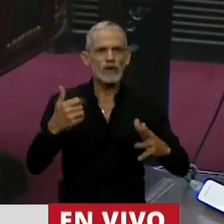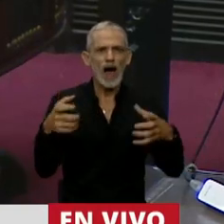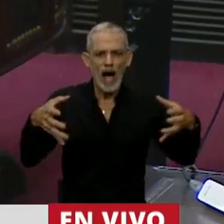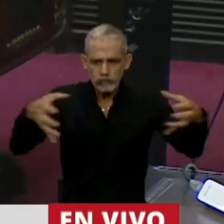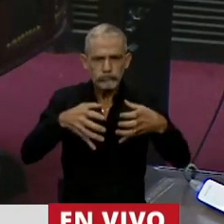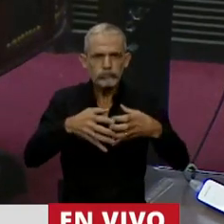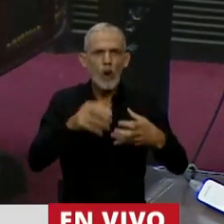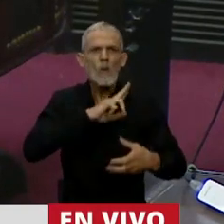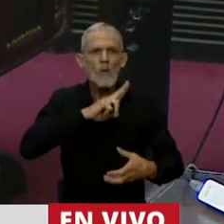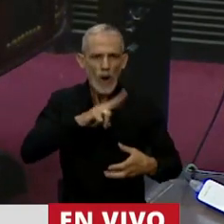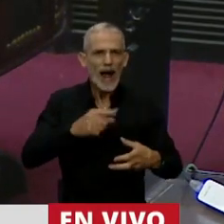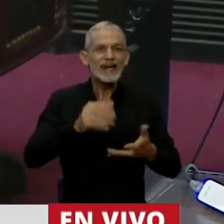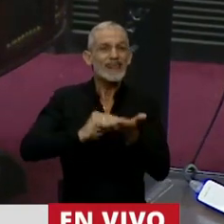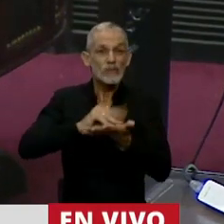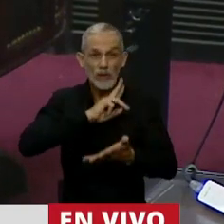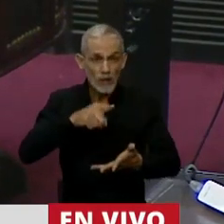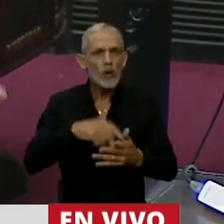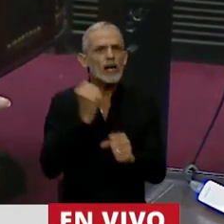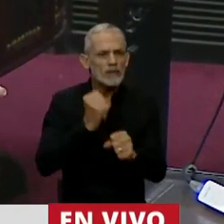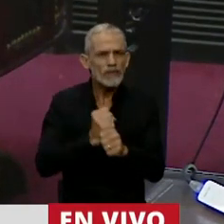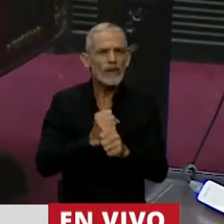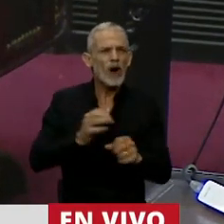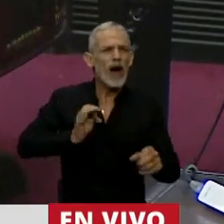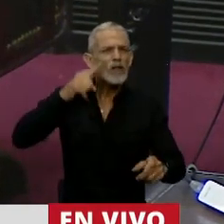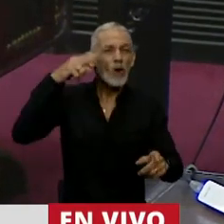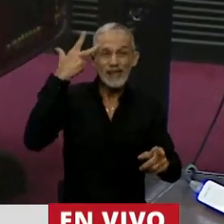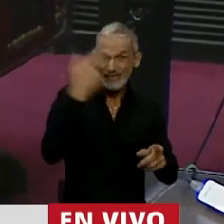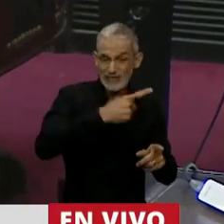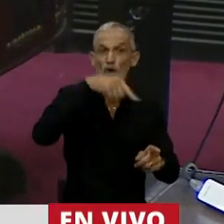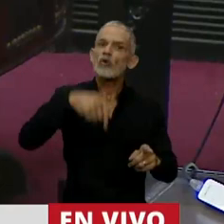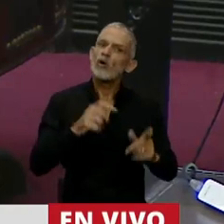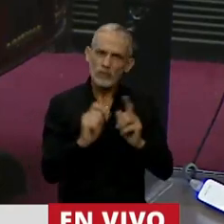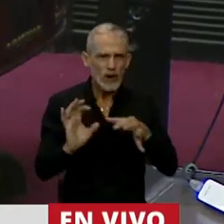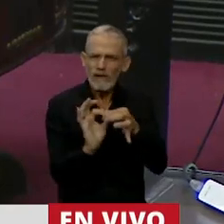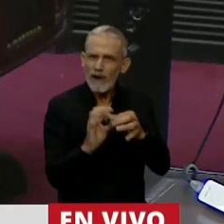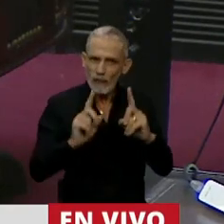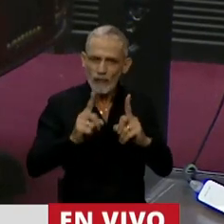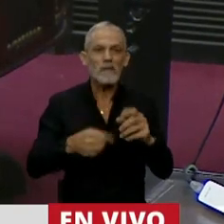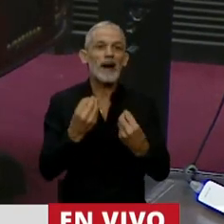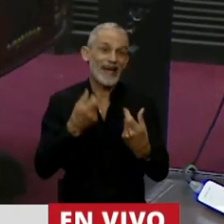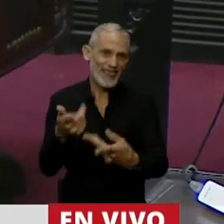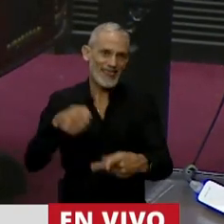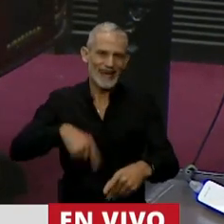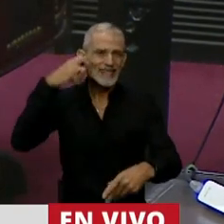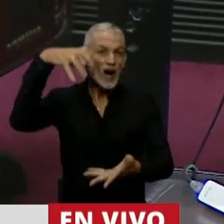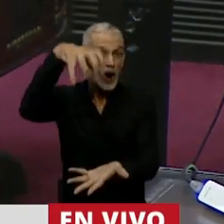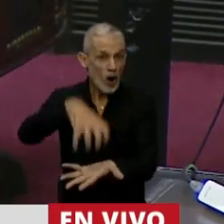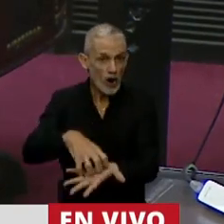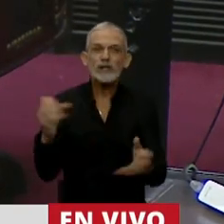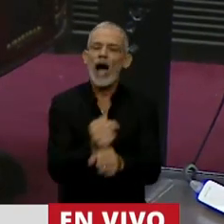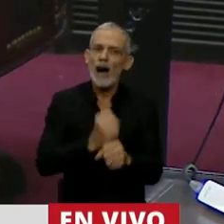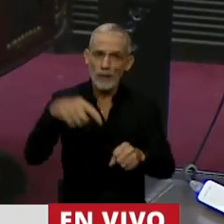organización de mujeres y de diputadas que trabajó en el 2018 y que hoy sigue unida para garantizar que este Congreso